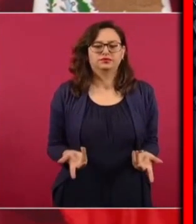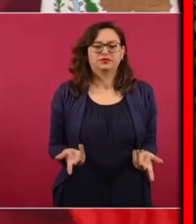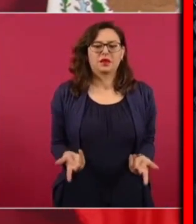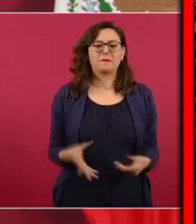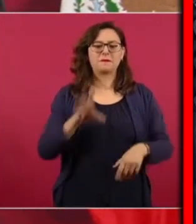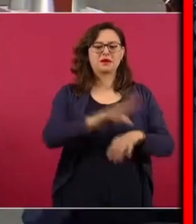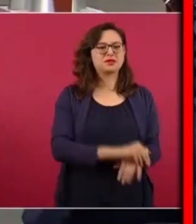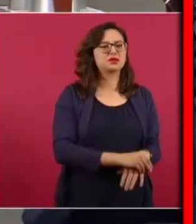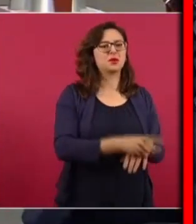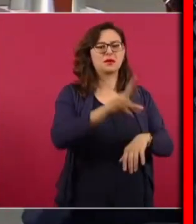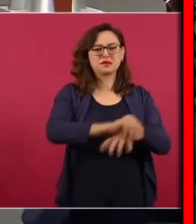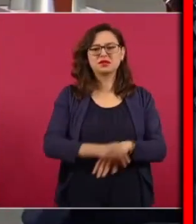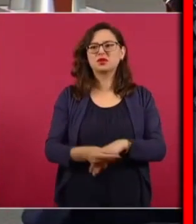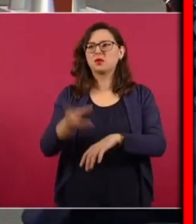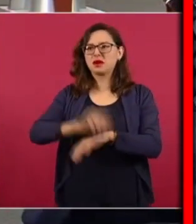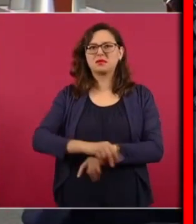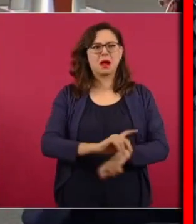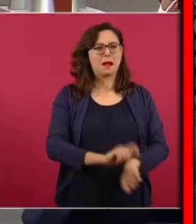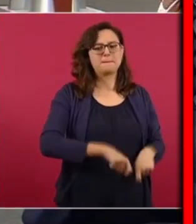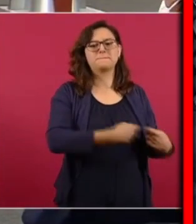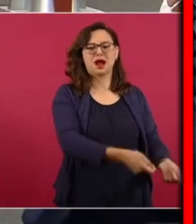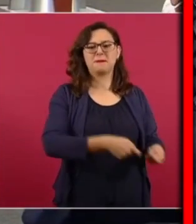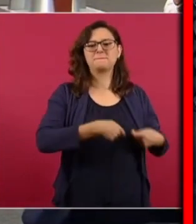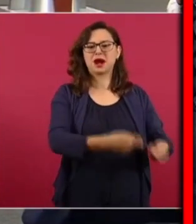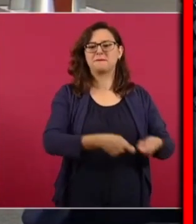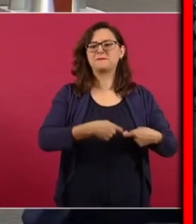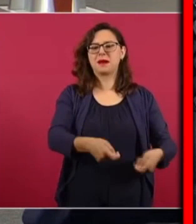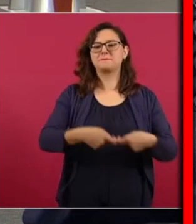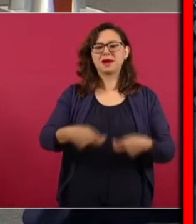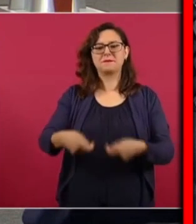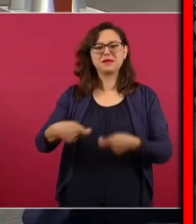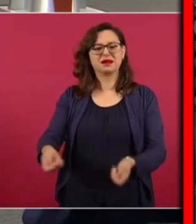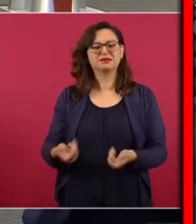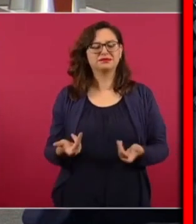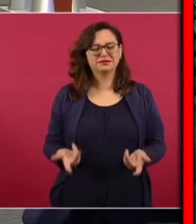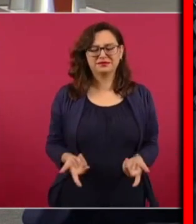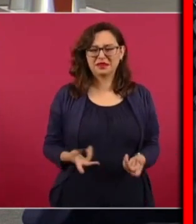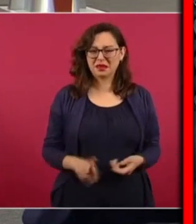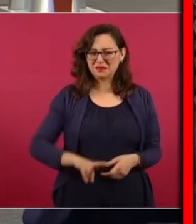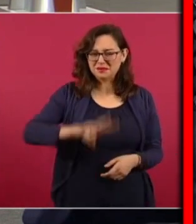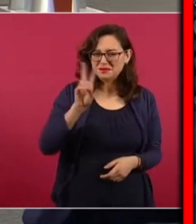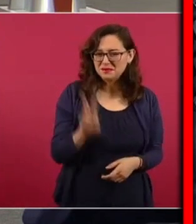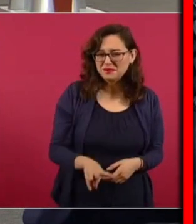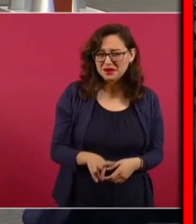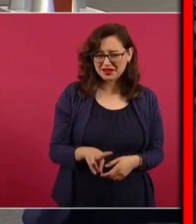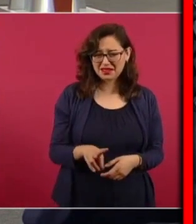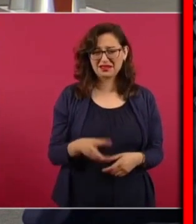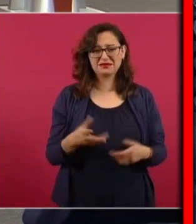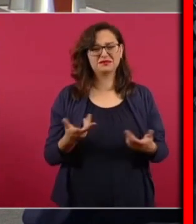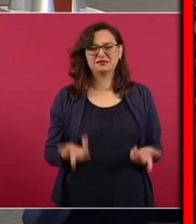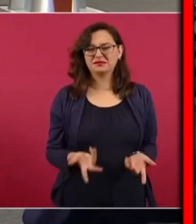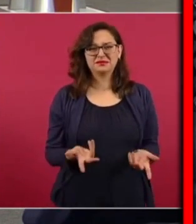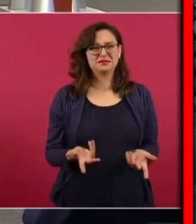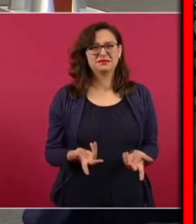no se lo acaban si ese fuera fuese